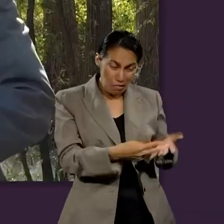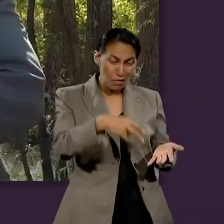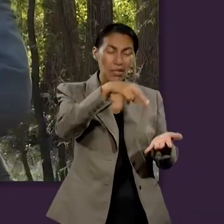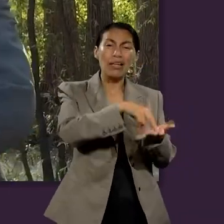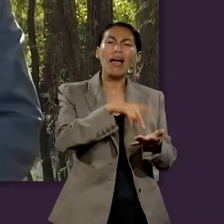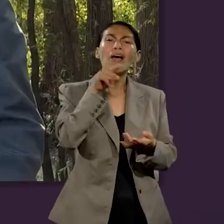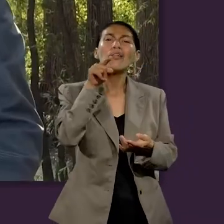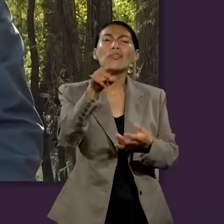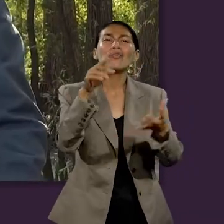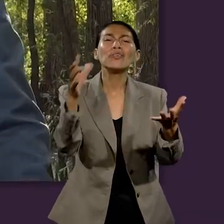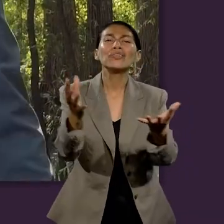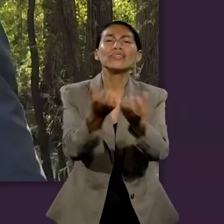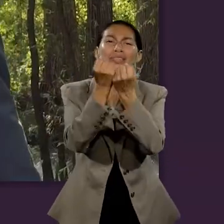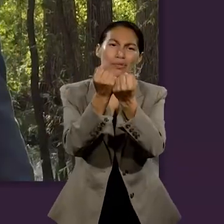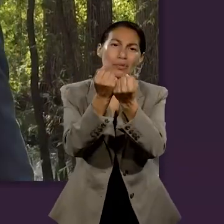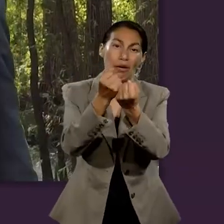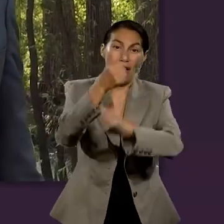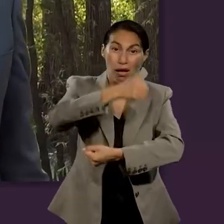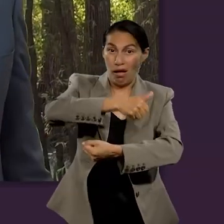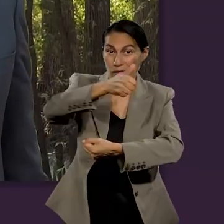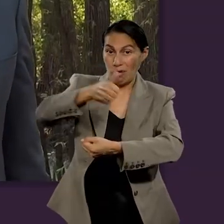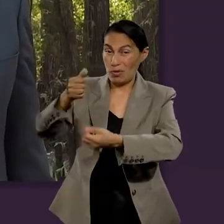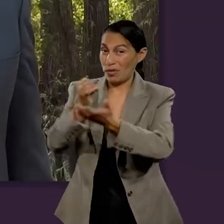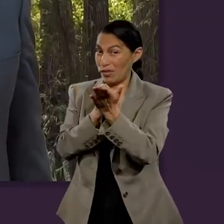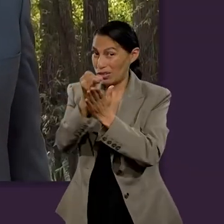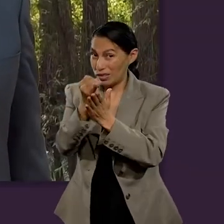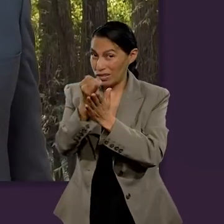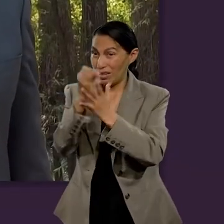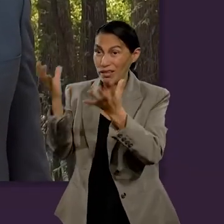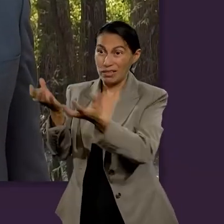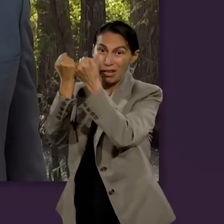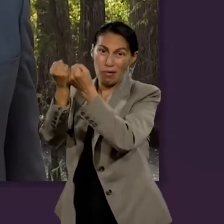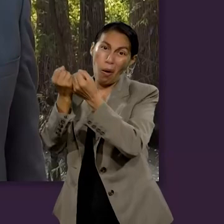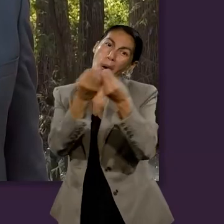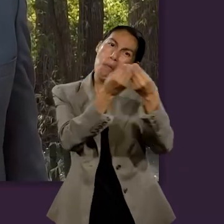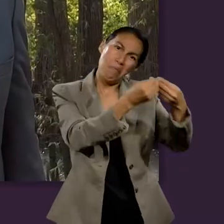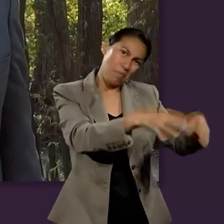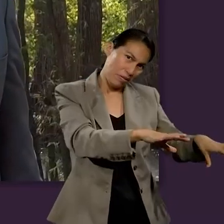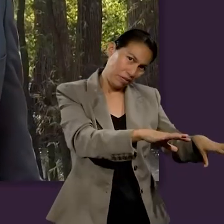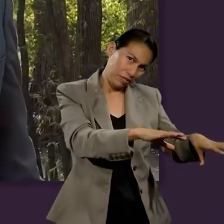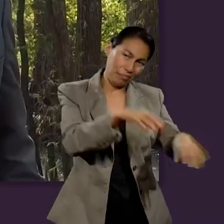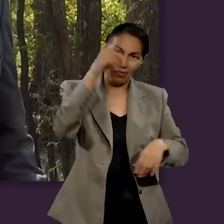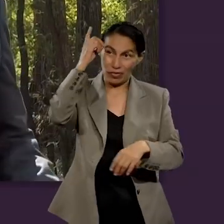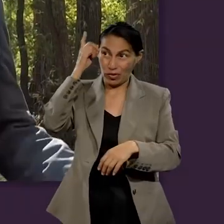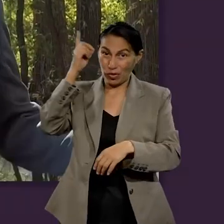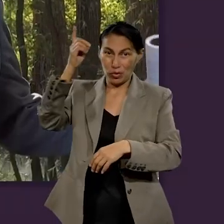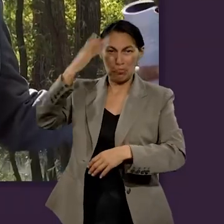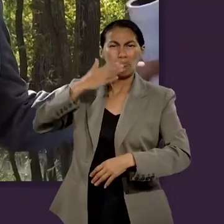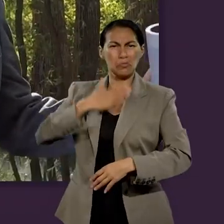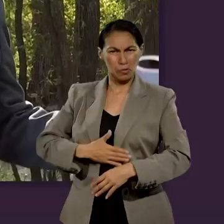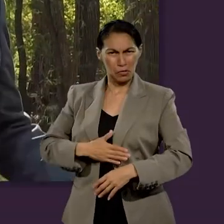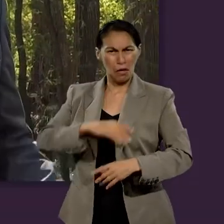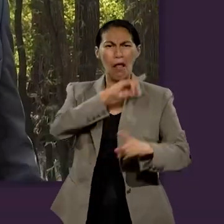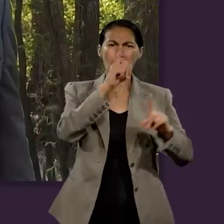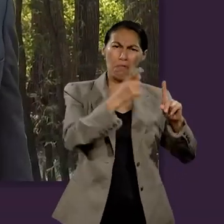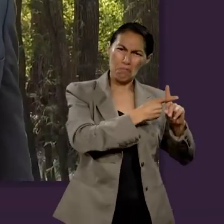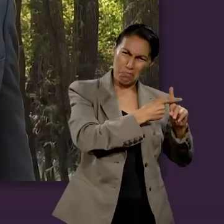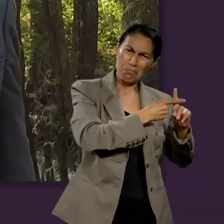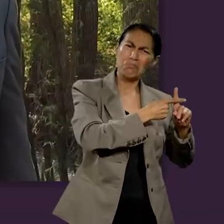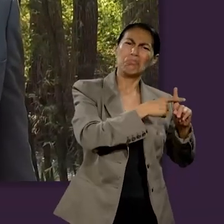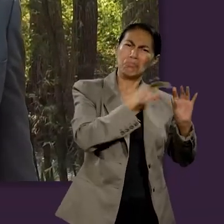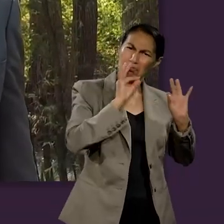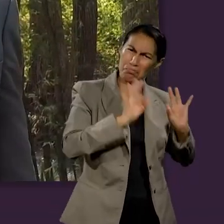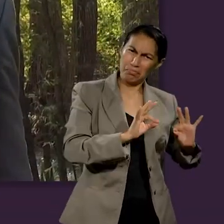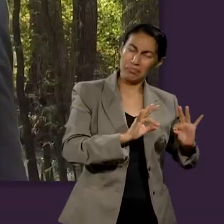de ese lado, ojalá que no estemos. El que se pierda, será porque le vino en gana. En la cruz, Dios fue justificado,